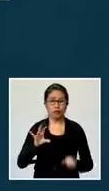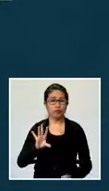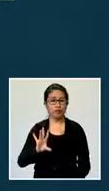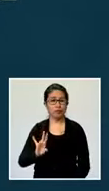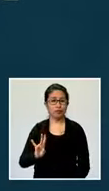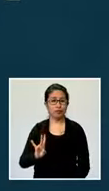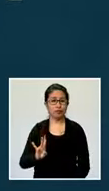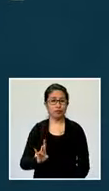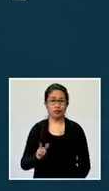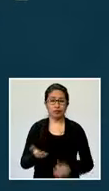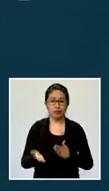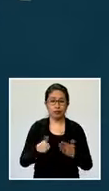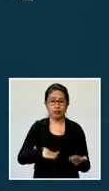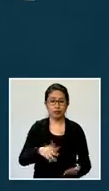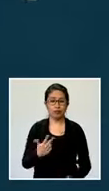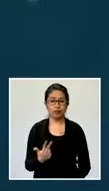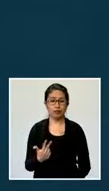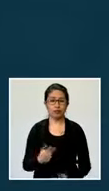decesos, 3.